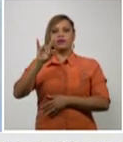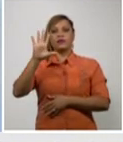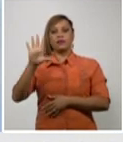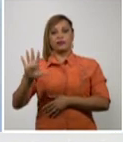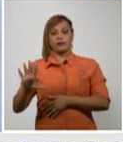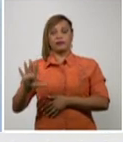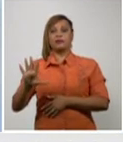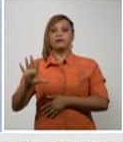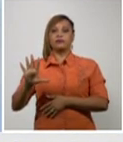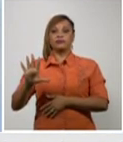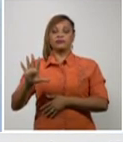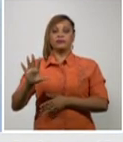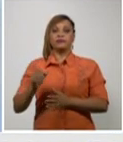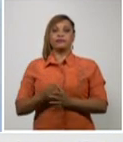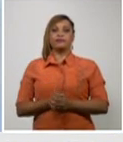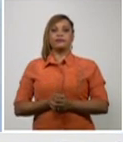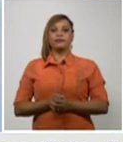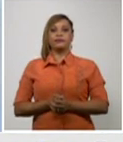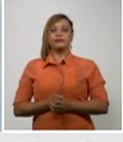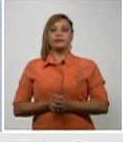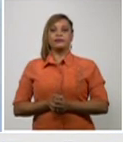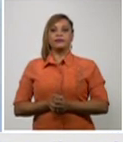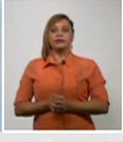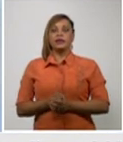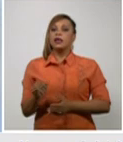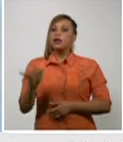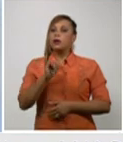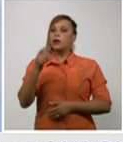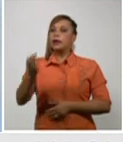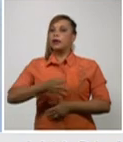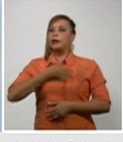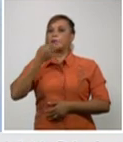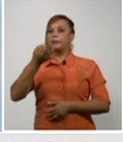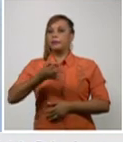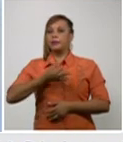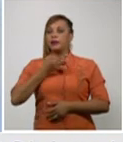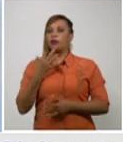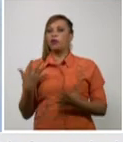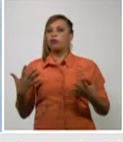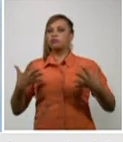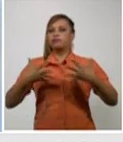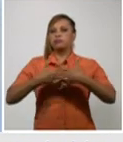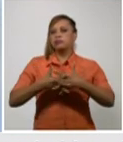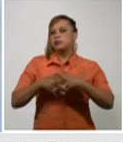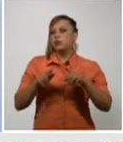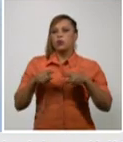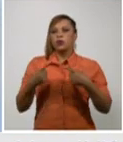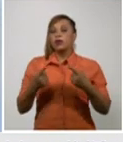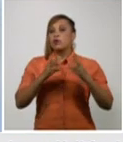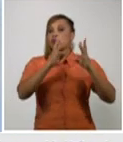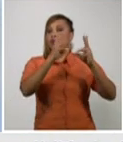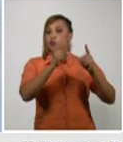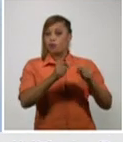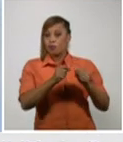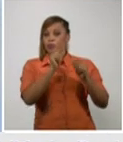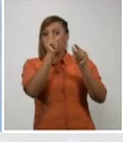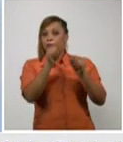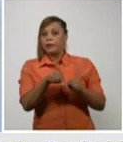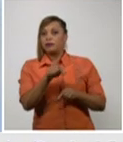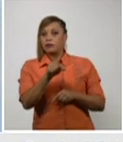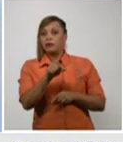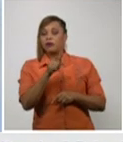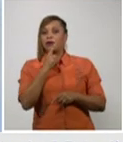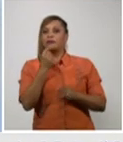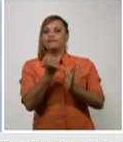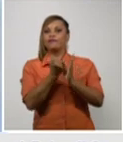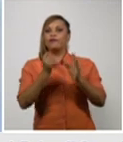y que como también decimos está en correspondencia con el número de personas que se diagnostican con la